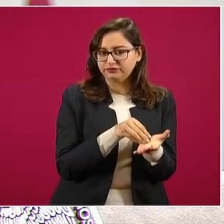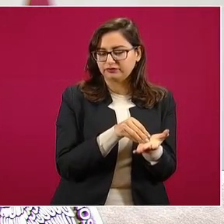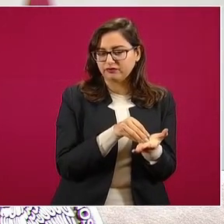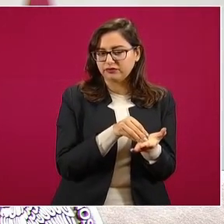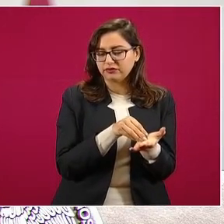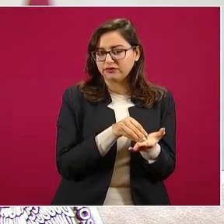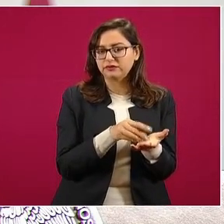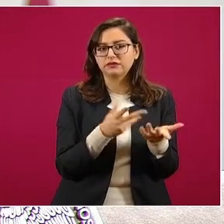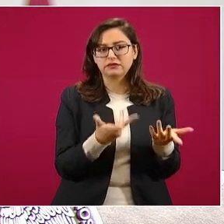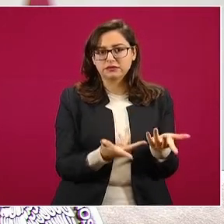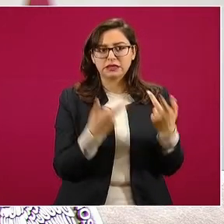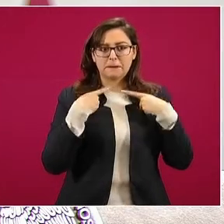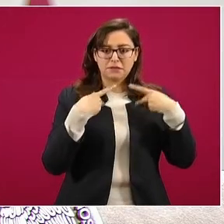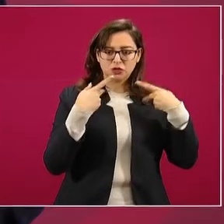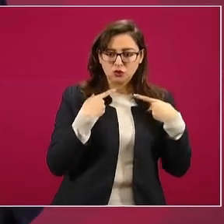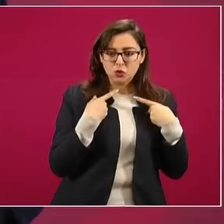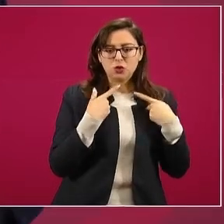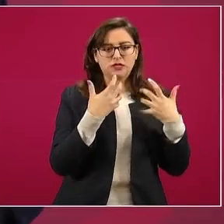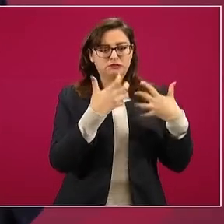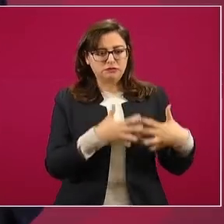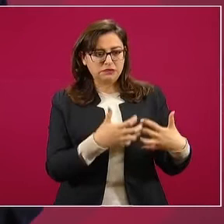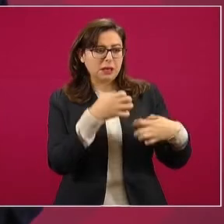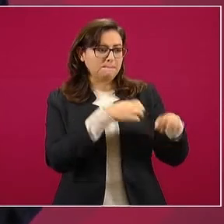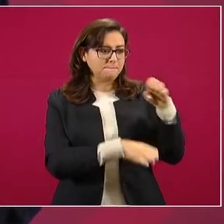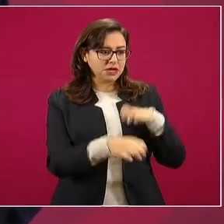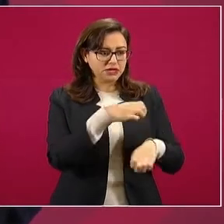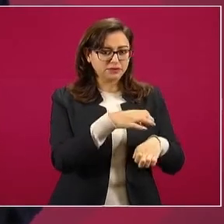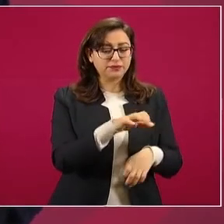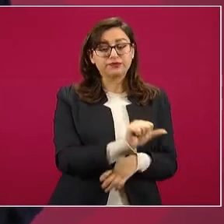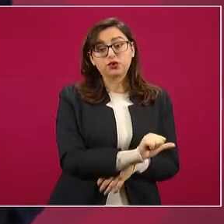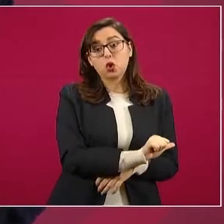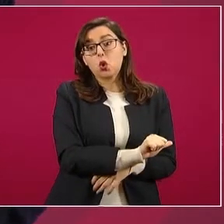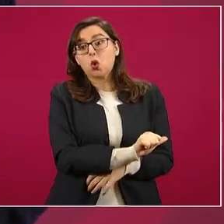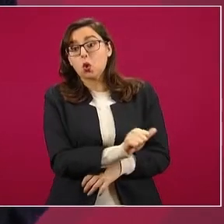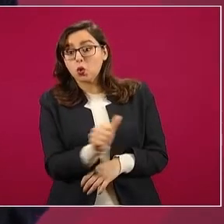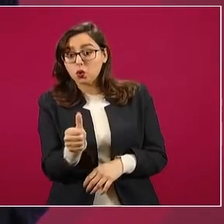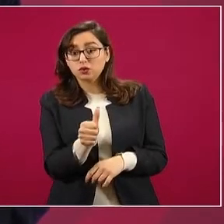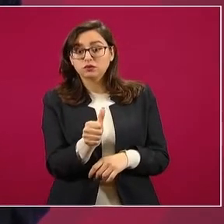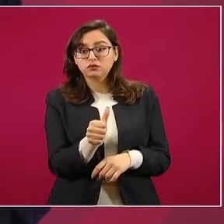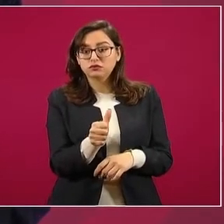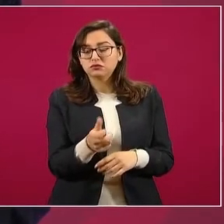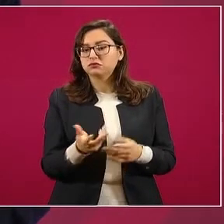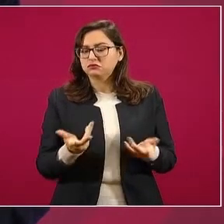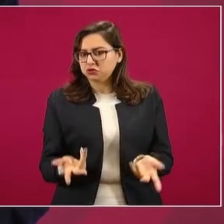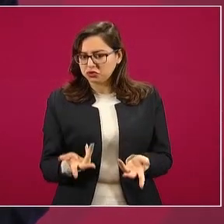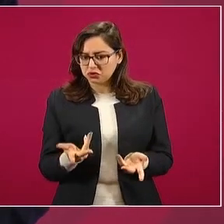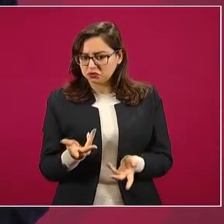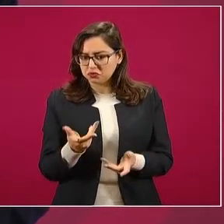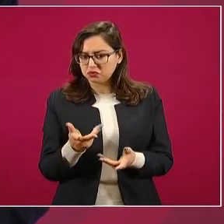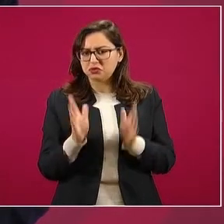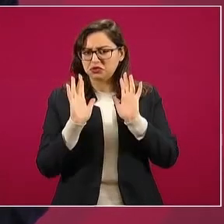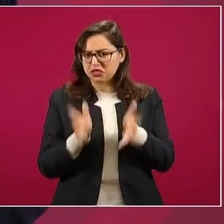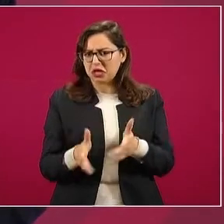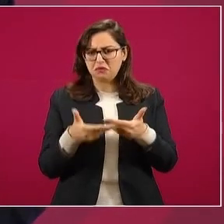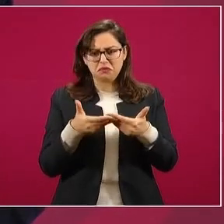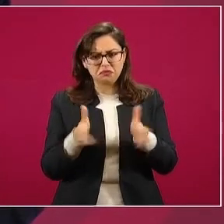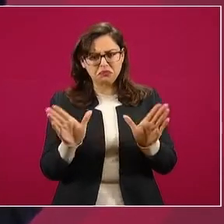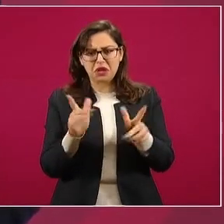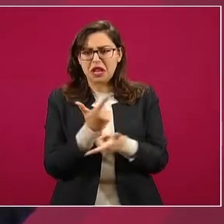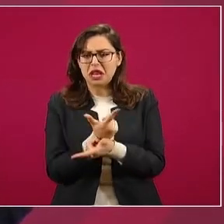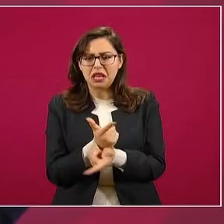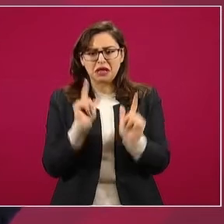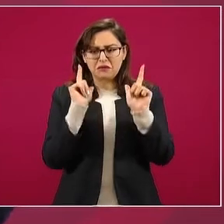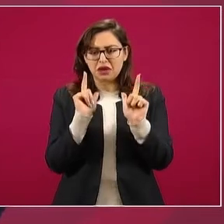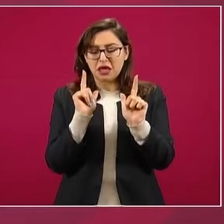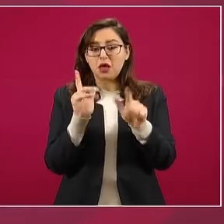juzgadas, empresas, y hay otras que se les liberan sus cuentas, porque no se trata